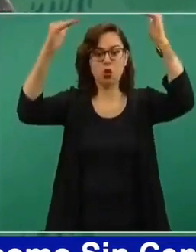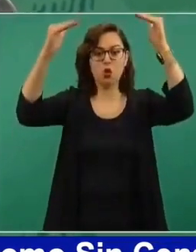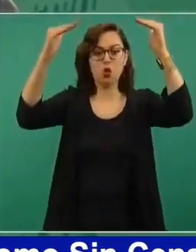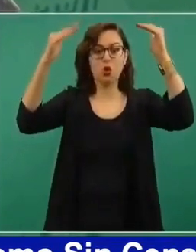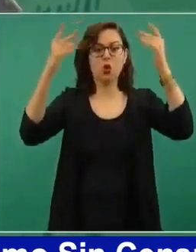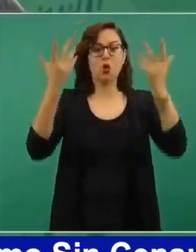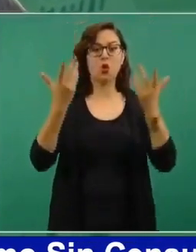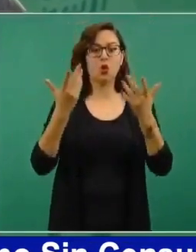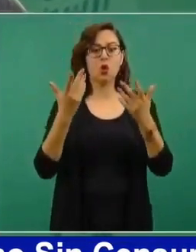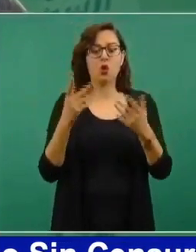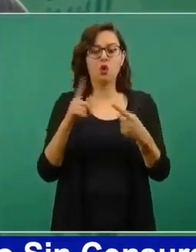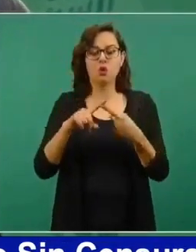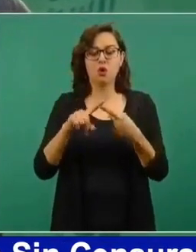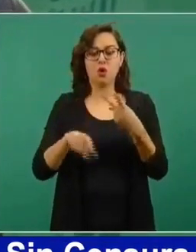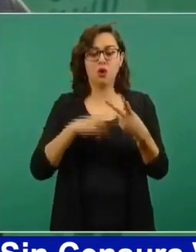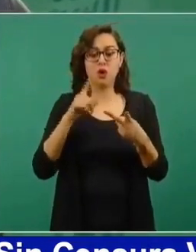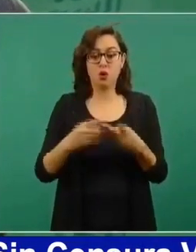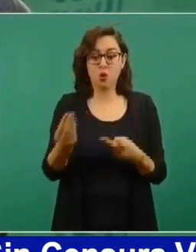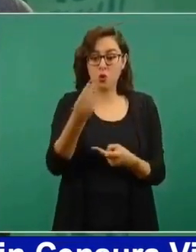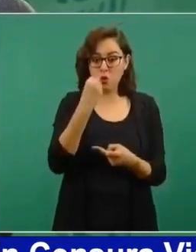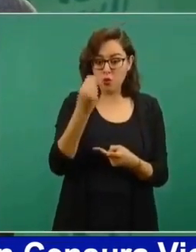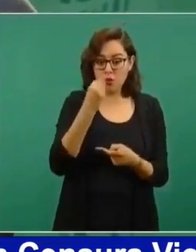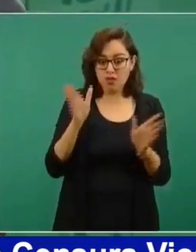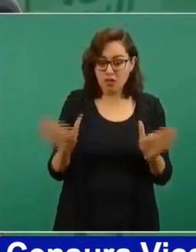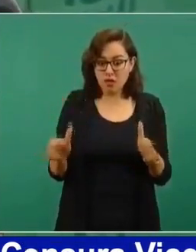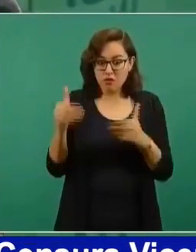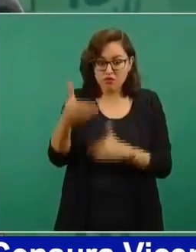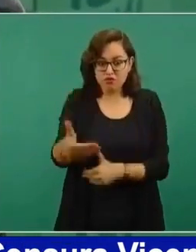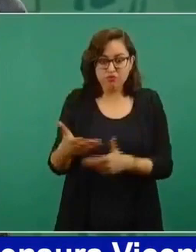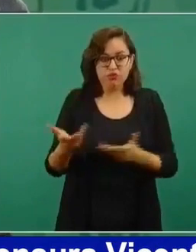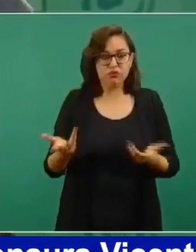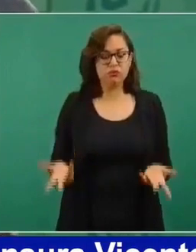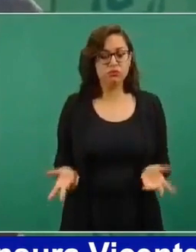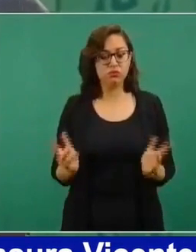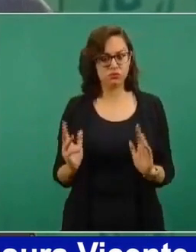despensas, como si